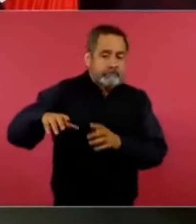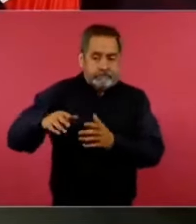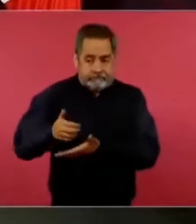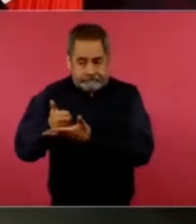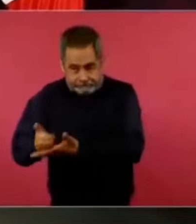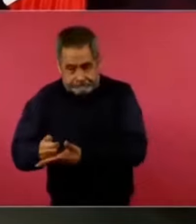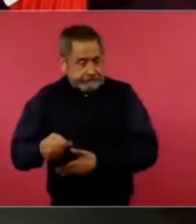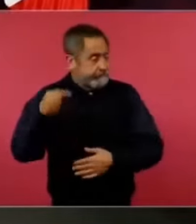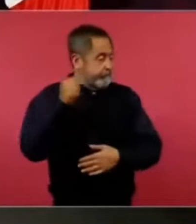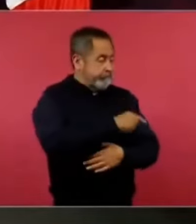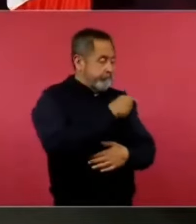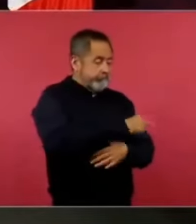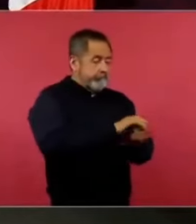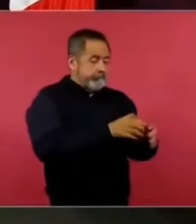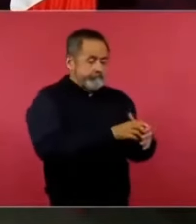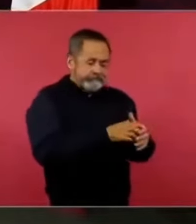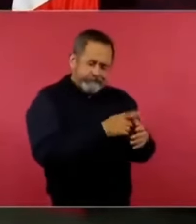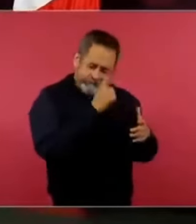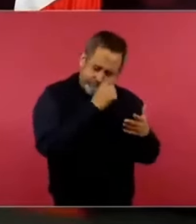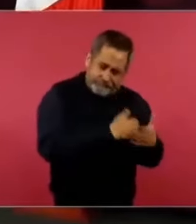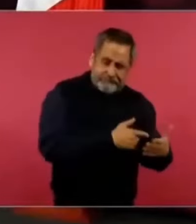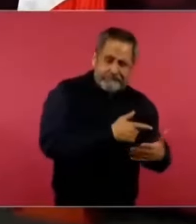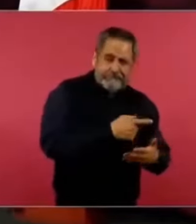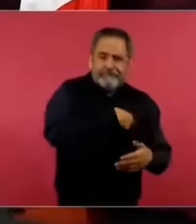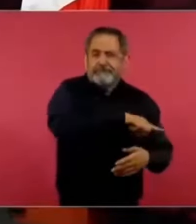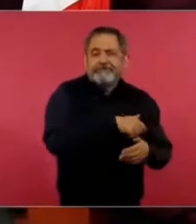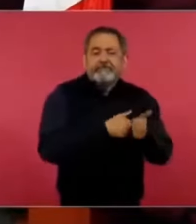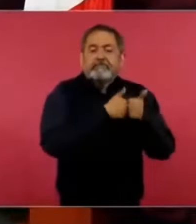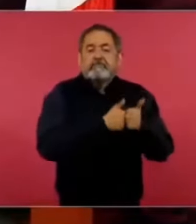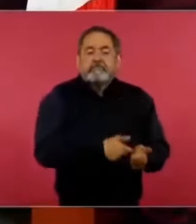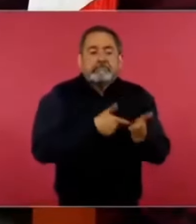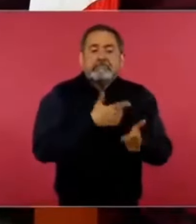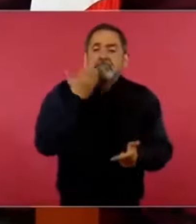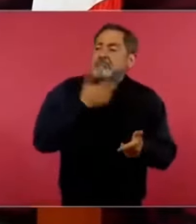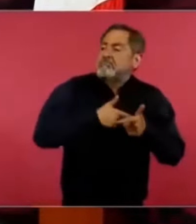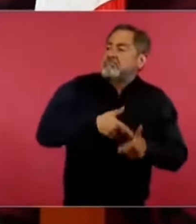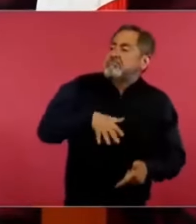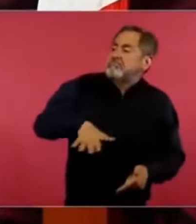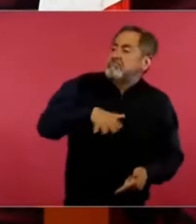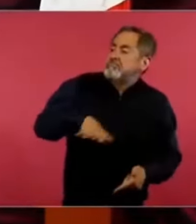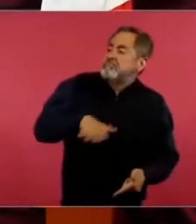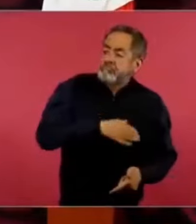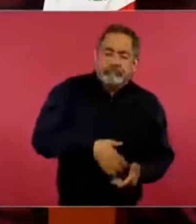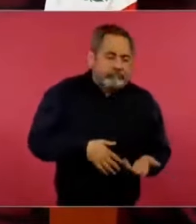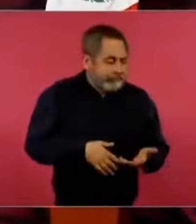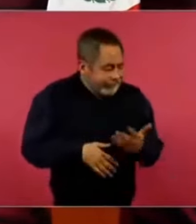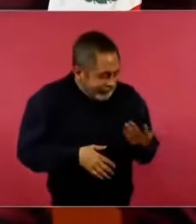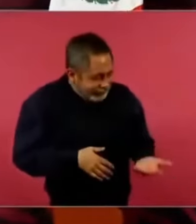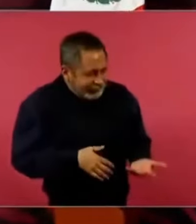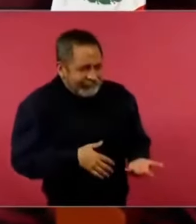vayan aceptando